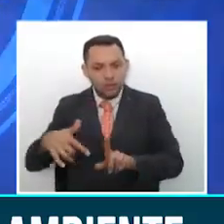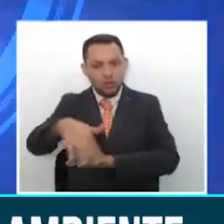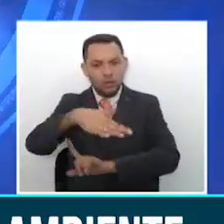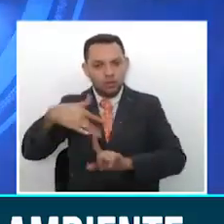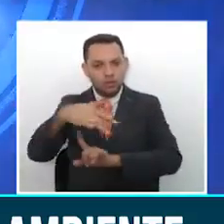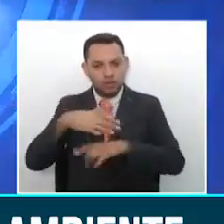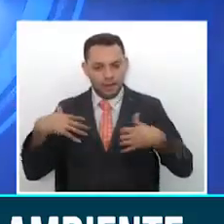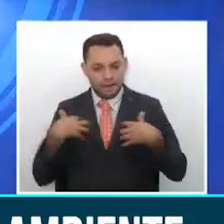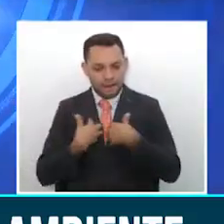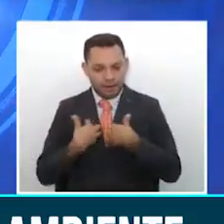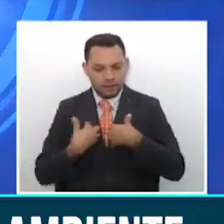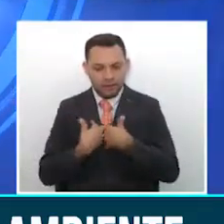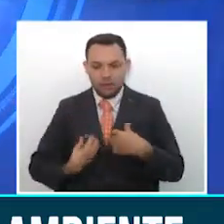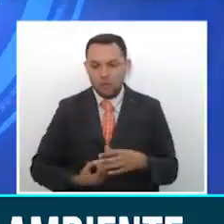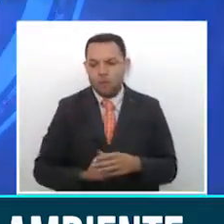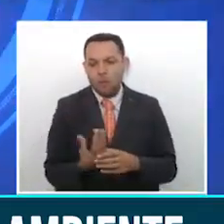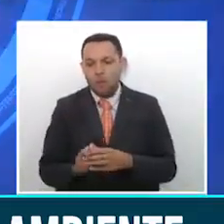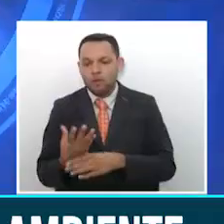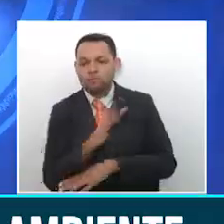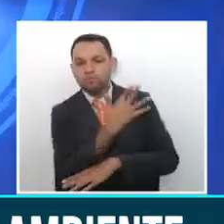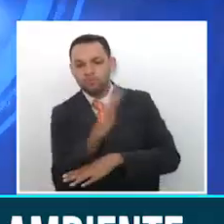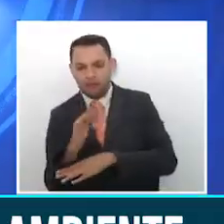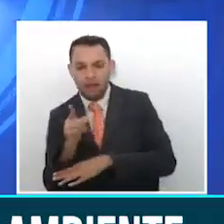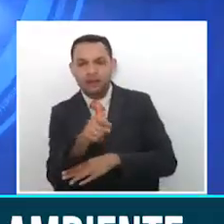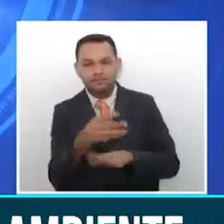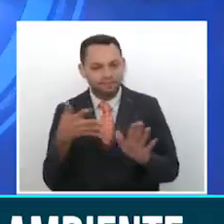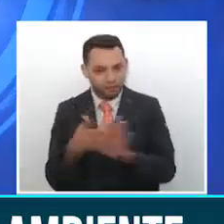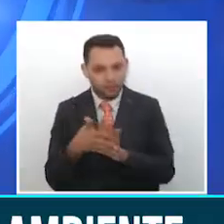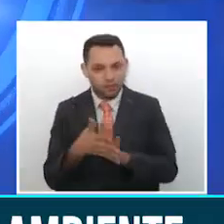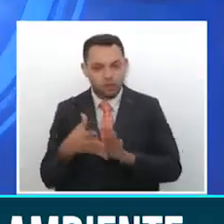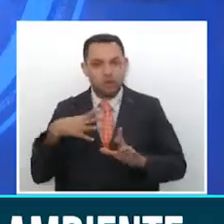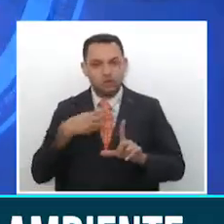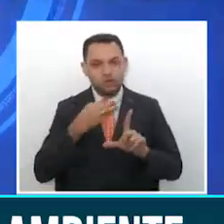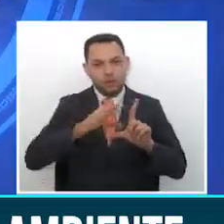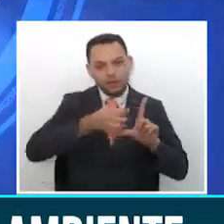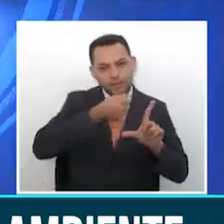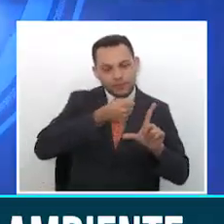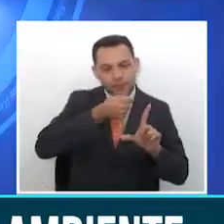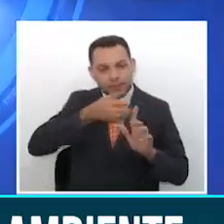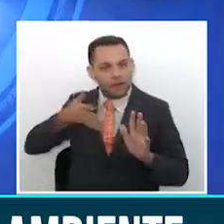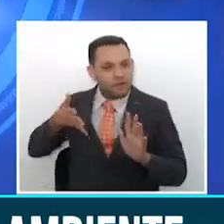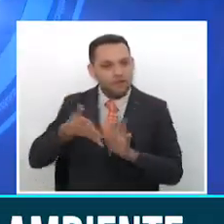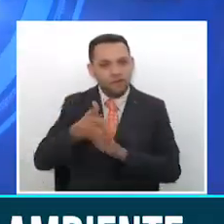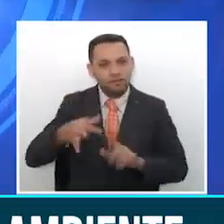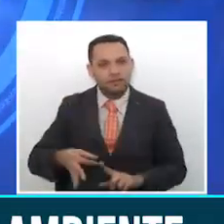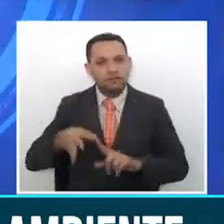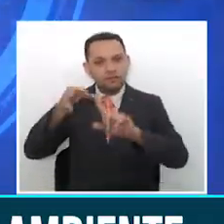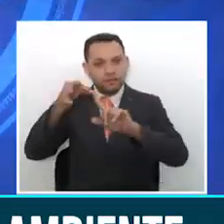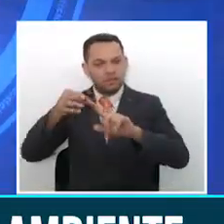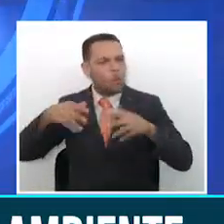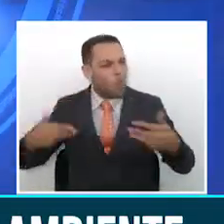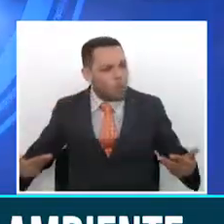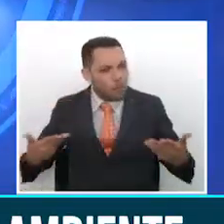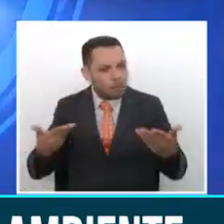fauna y flora. Sin embargo, también hay voces críticas. En Telecafé Noticias, esta información desde lados opuestos.